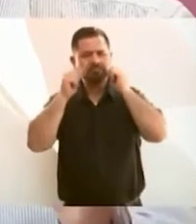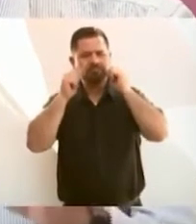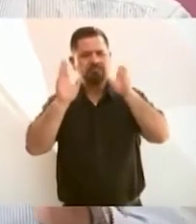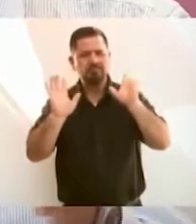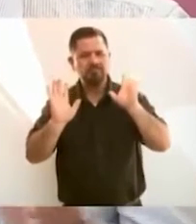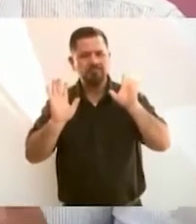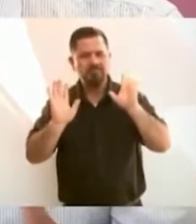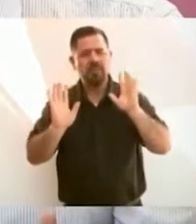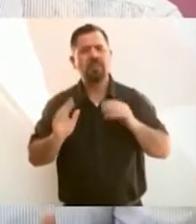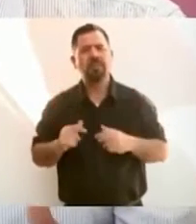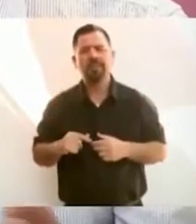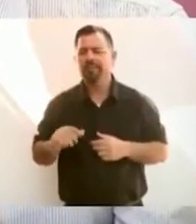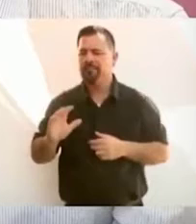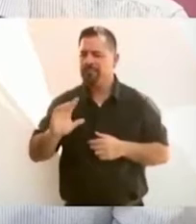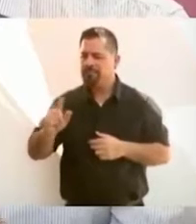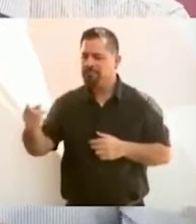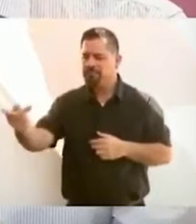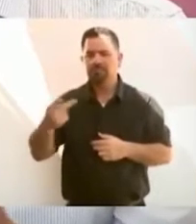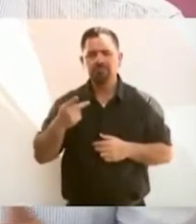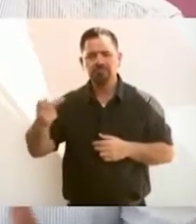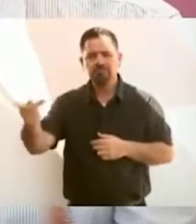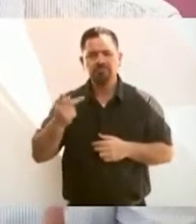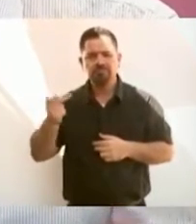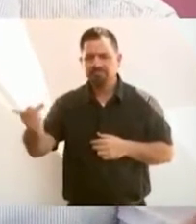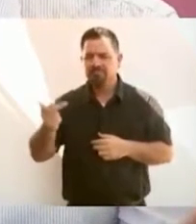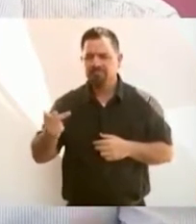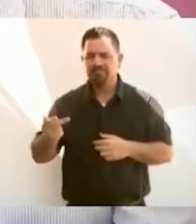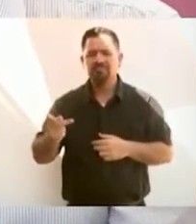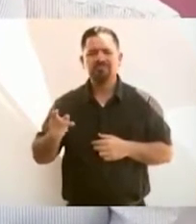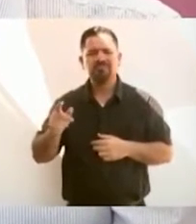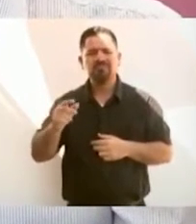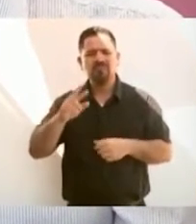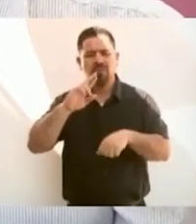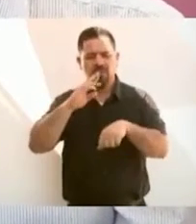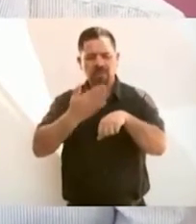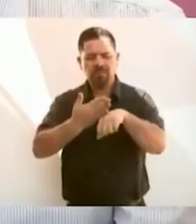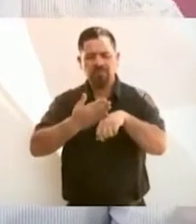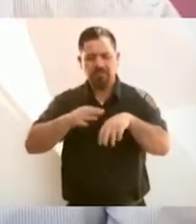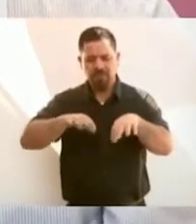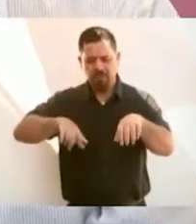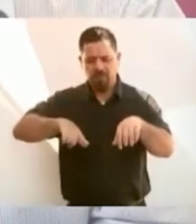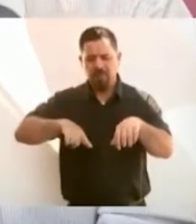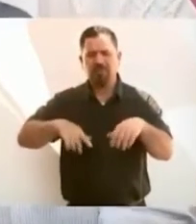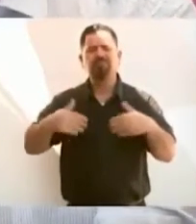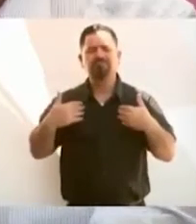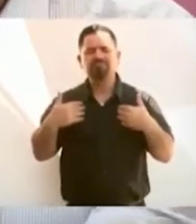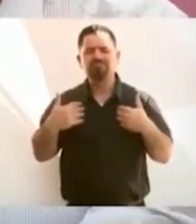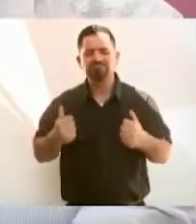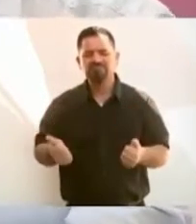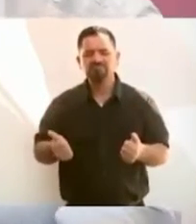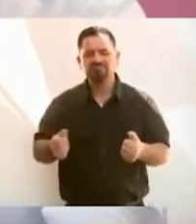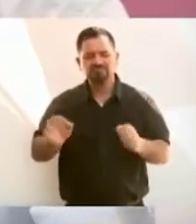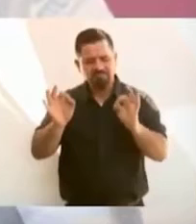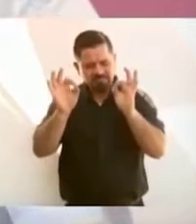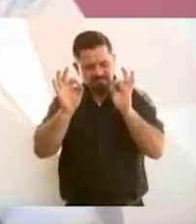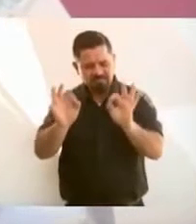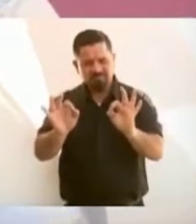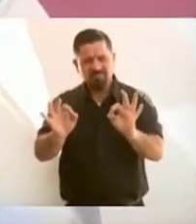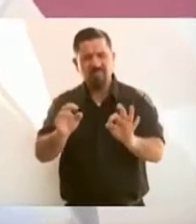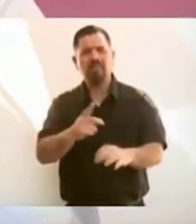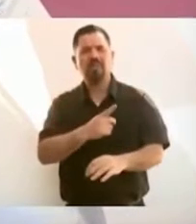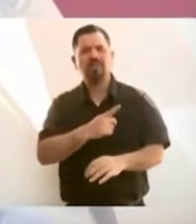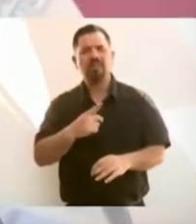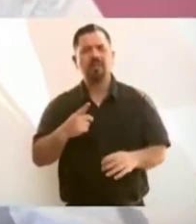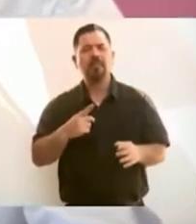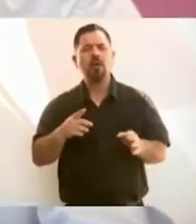entendemos que cuando se tiene una responsabilidad de gobierno tiene uno que poner por delante